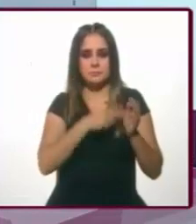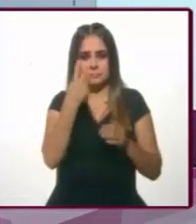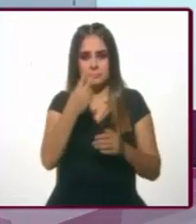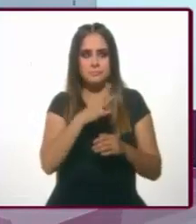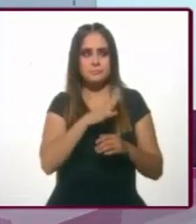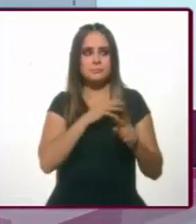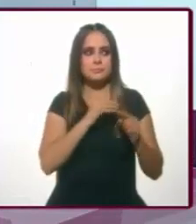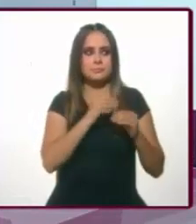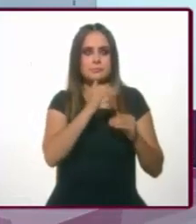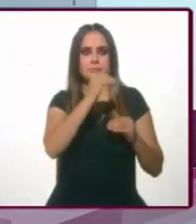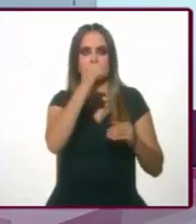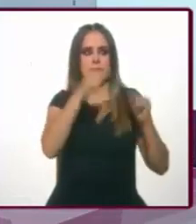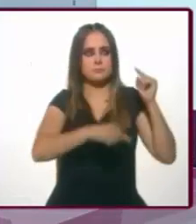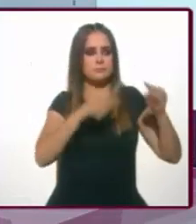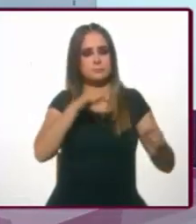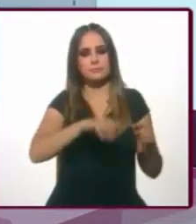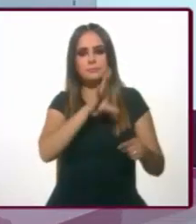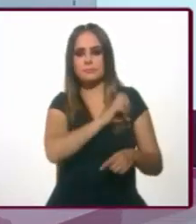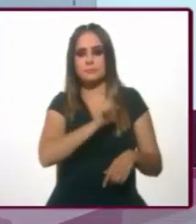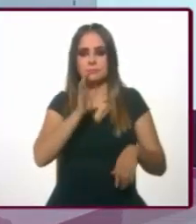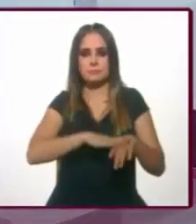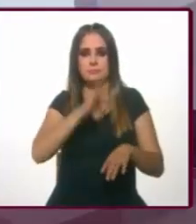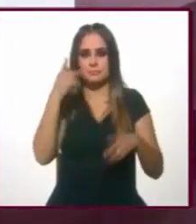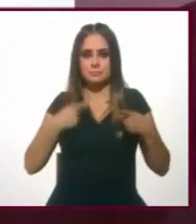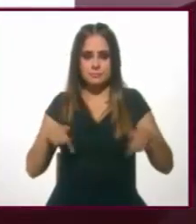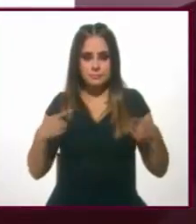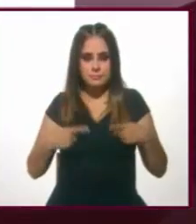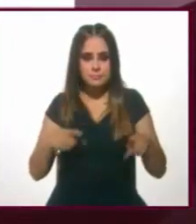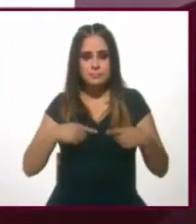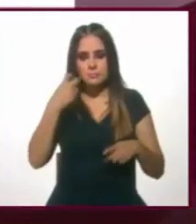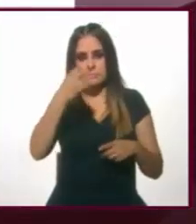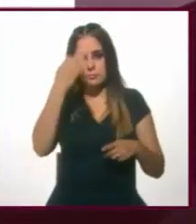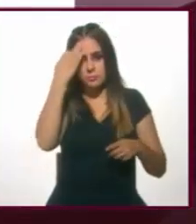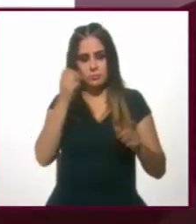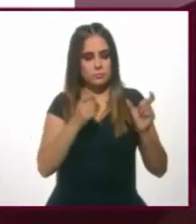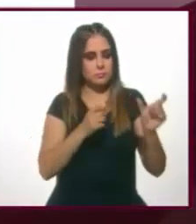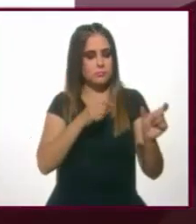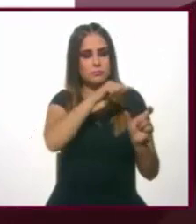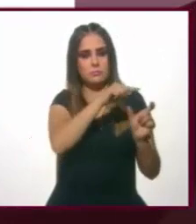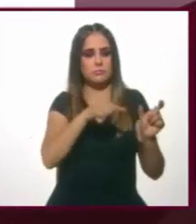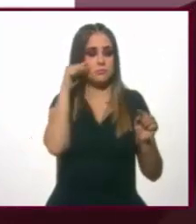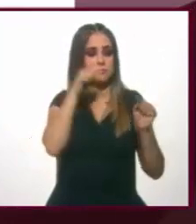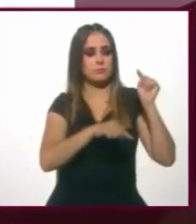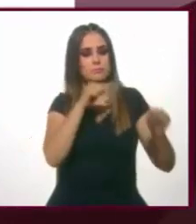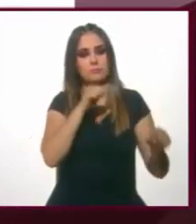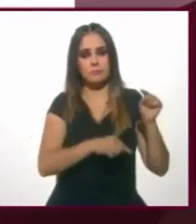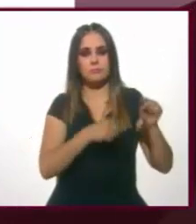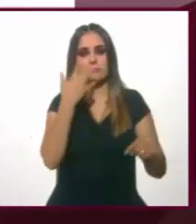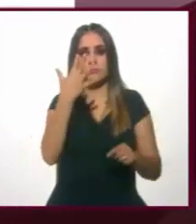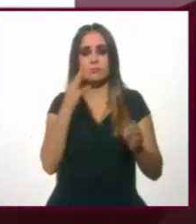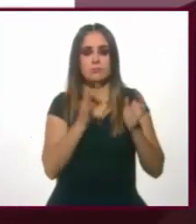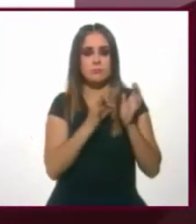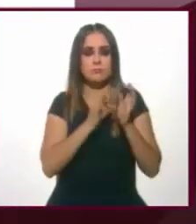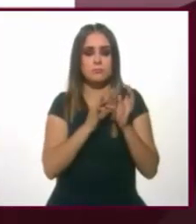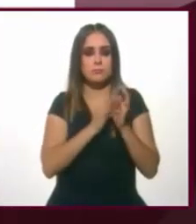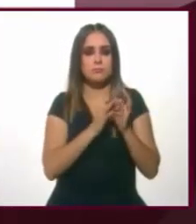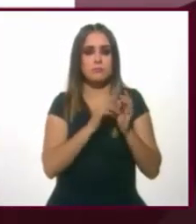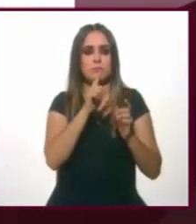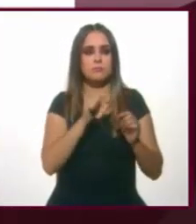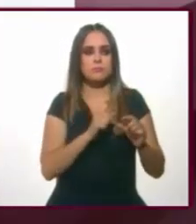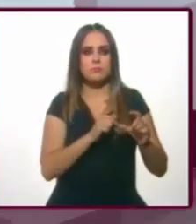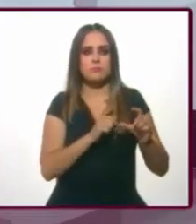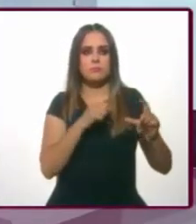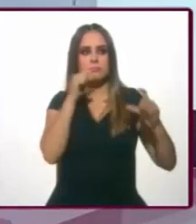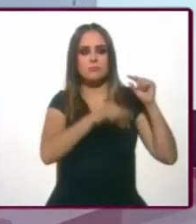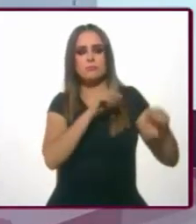subiendo rápidamente. Es decir, fue en muy poco tiempo, pudo remontar una elección que ganó solo con cinco puntos. Después